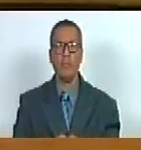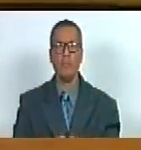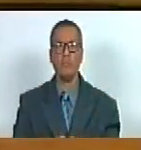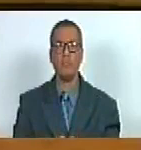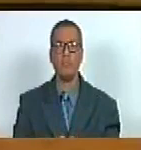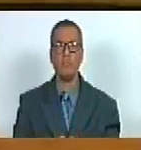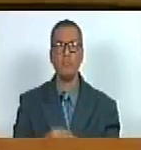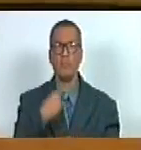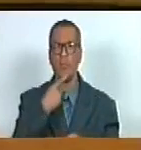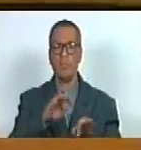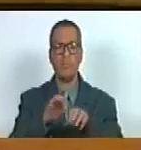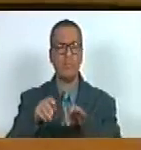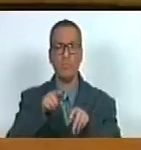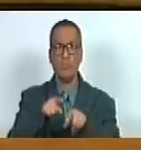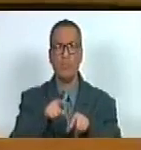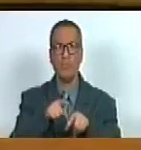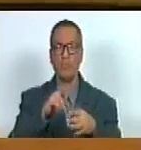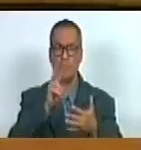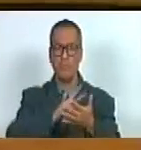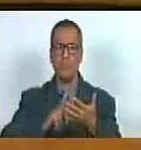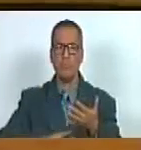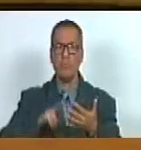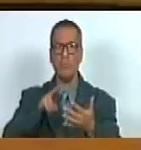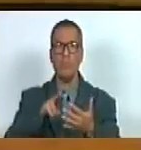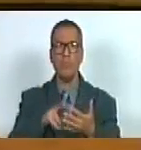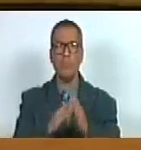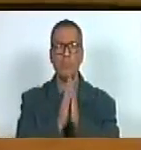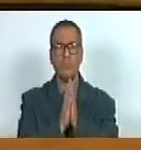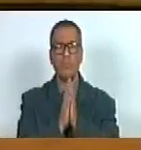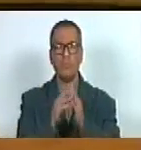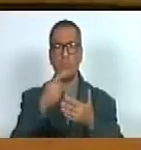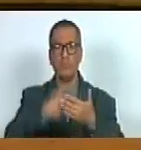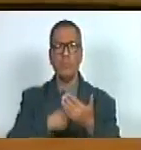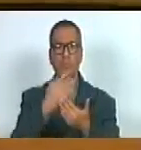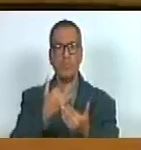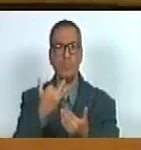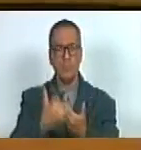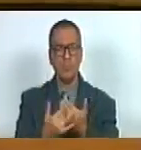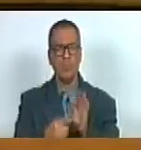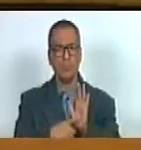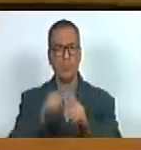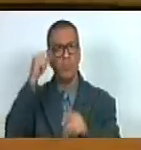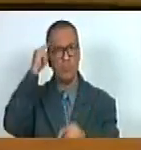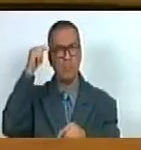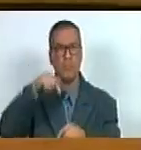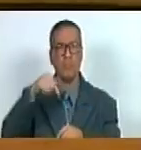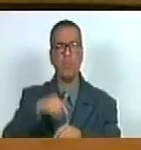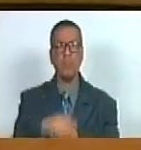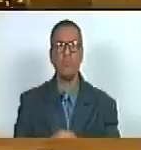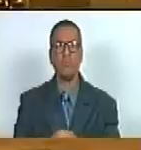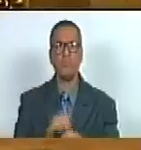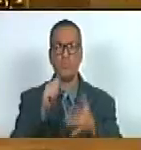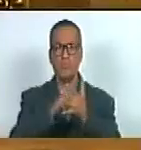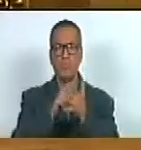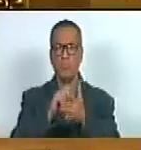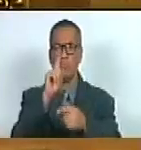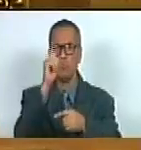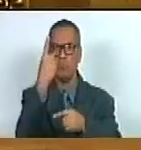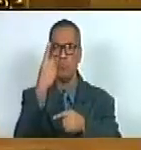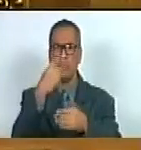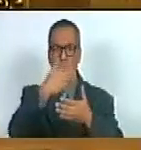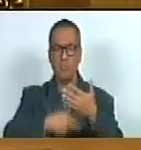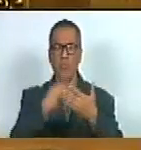querida secretaria por favor si no se da lectura a la propuesta del orden del día de hoy punto número uno